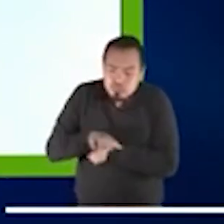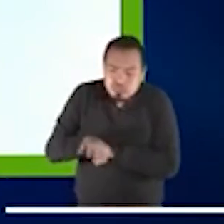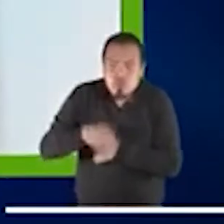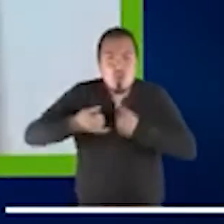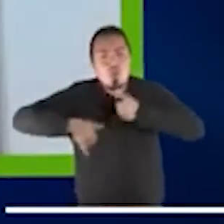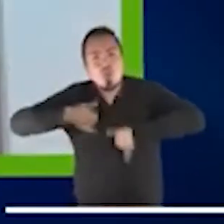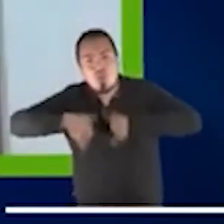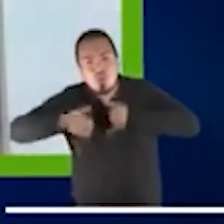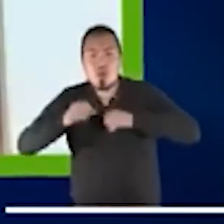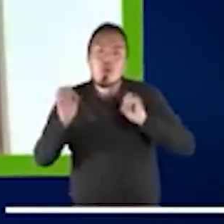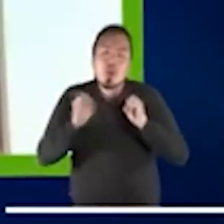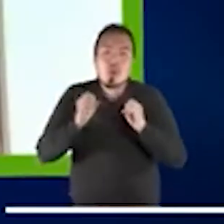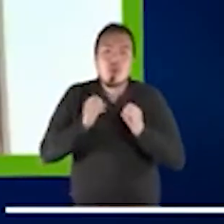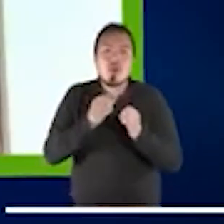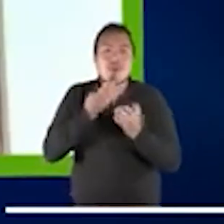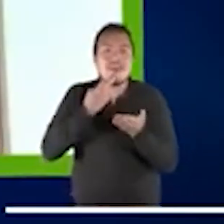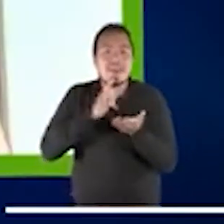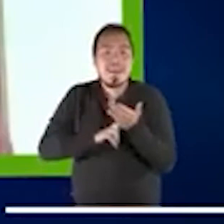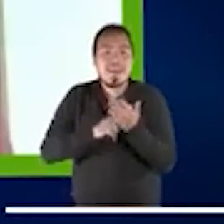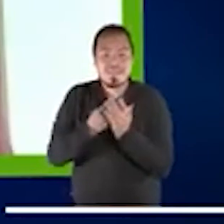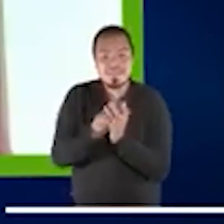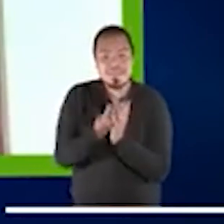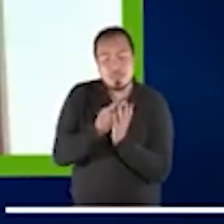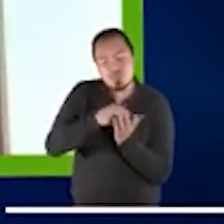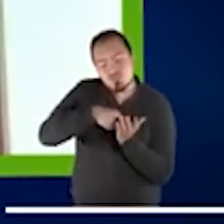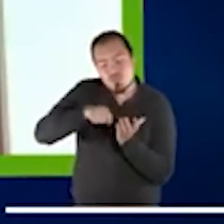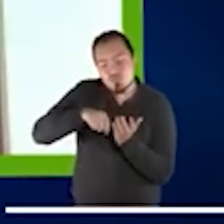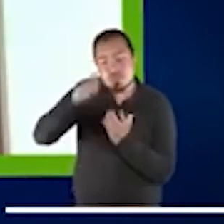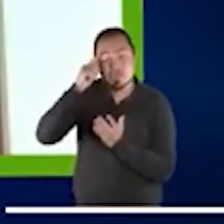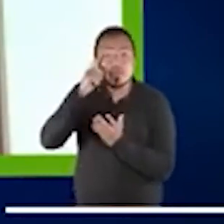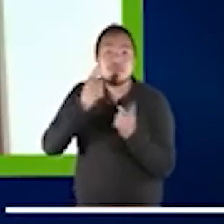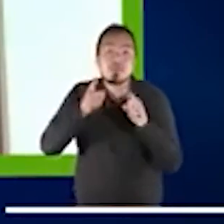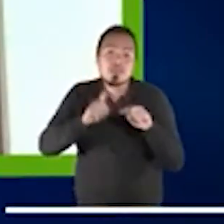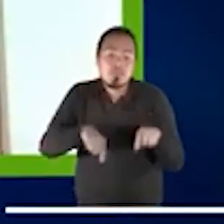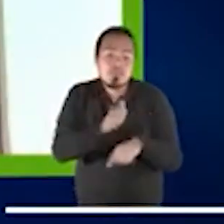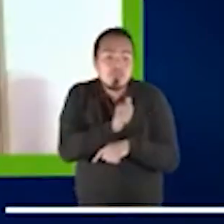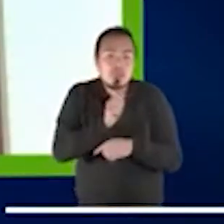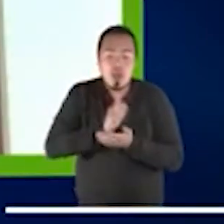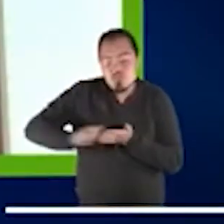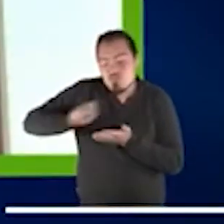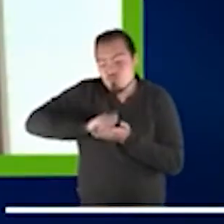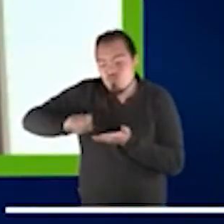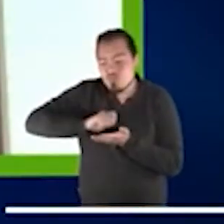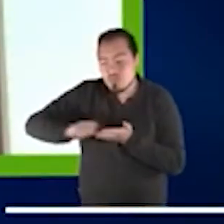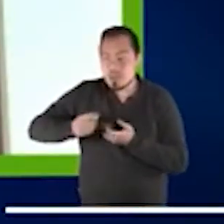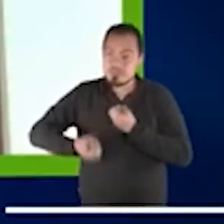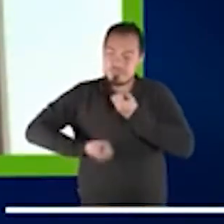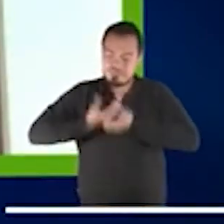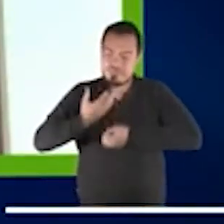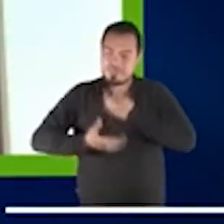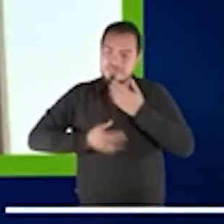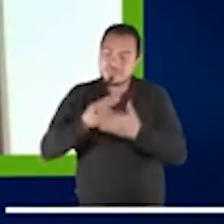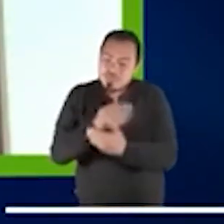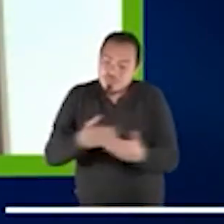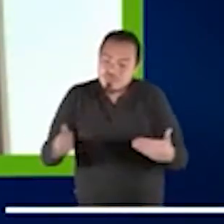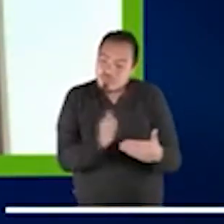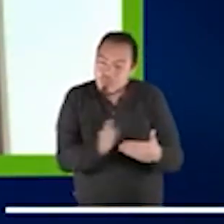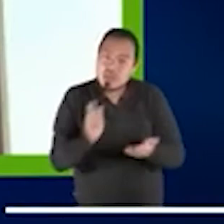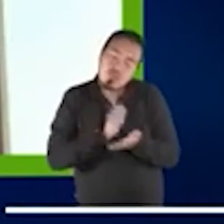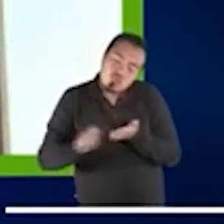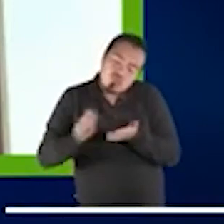cartas de las necesidades para que puedan explicar sus necesidades y sus emociones. Entonces, cómo hacer ese tipo de trabajo en línea.